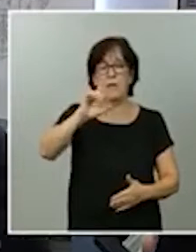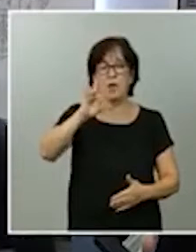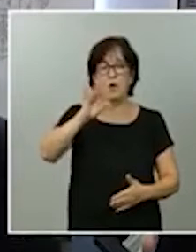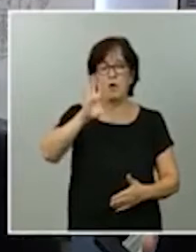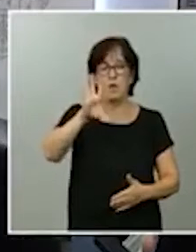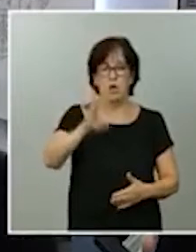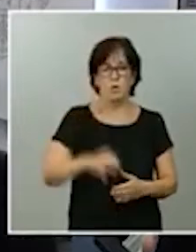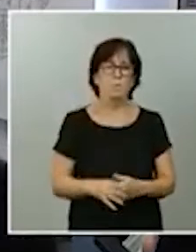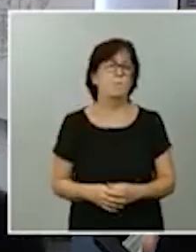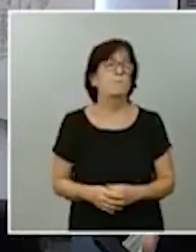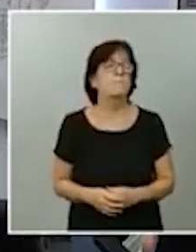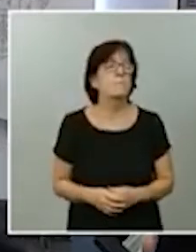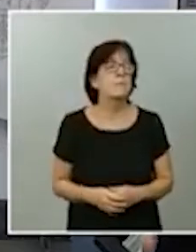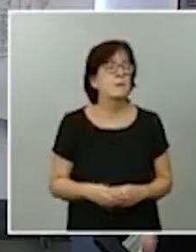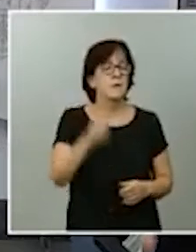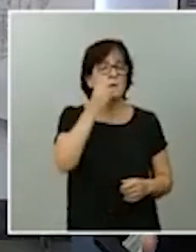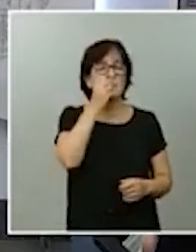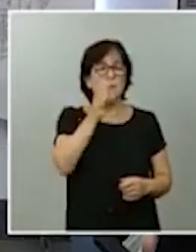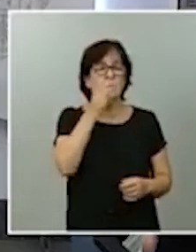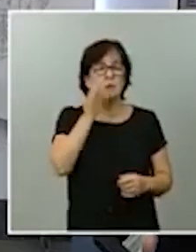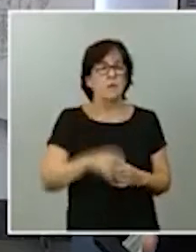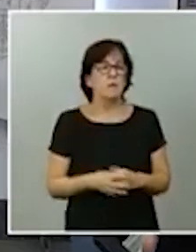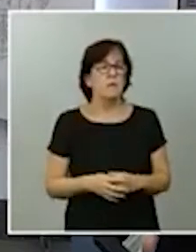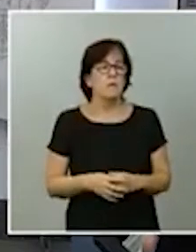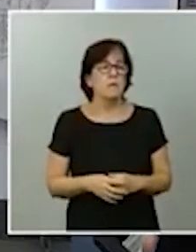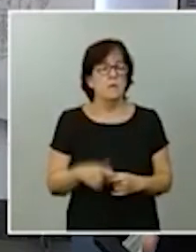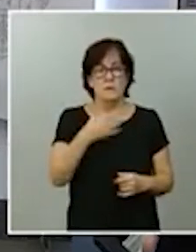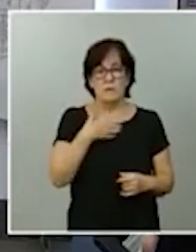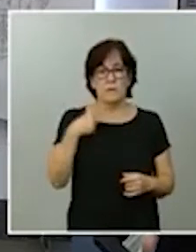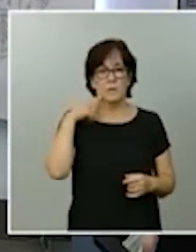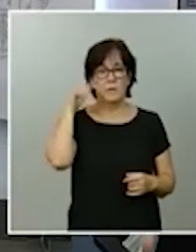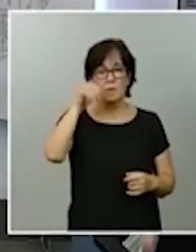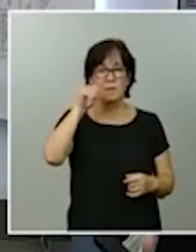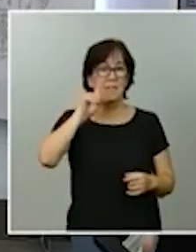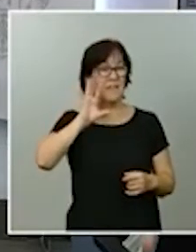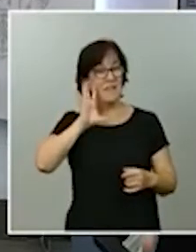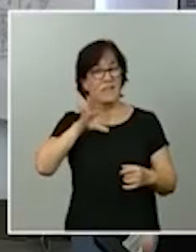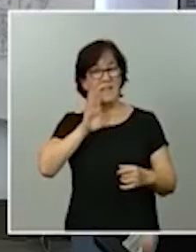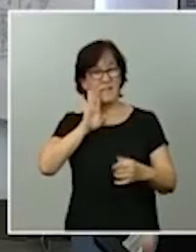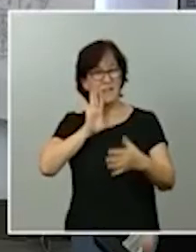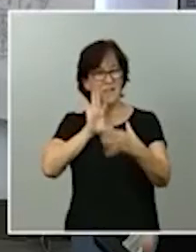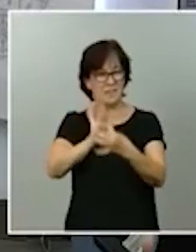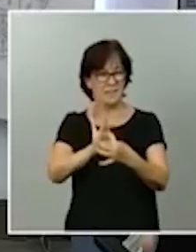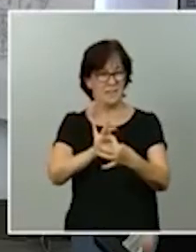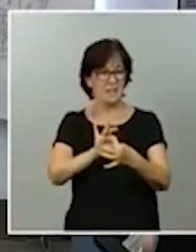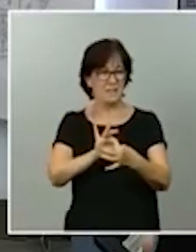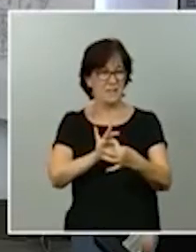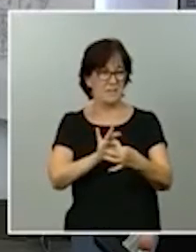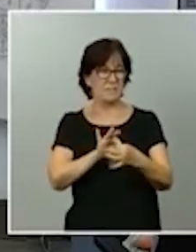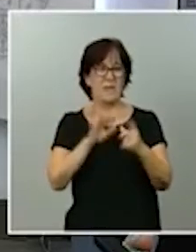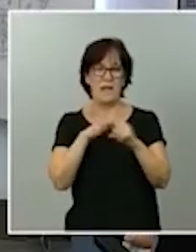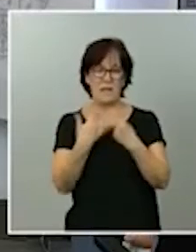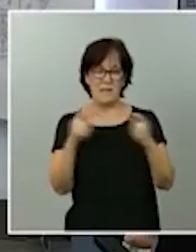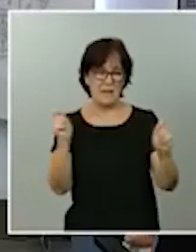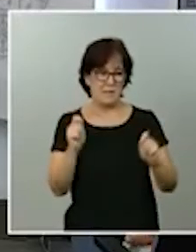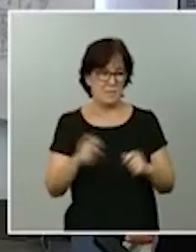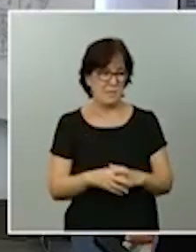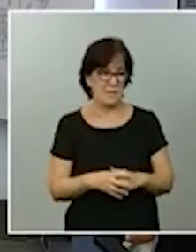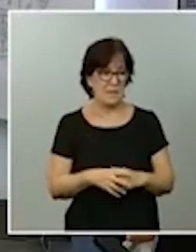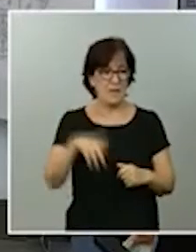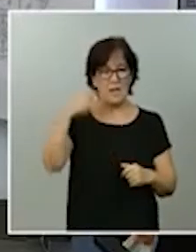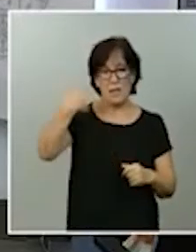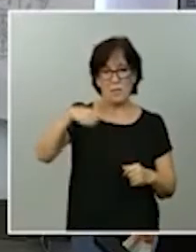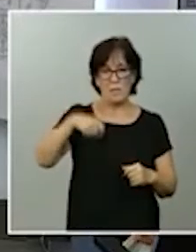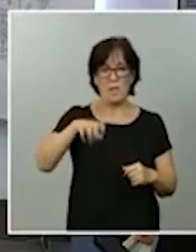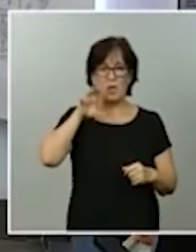Hola, buenas tardes, presidente. Yo quería preguntarle también al hilo de lo que estaba comentando del estado de alarma. La presidenta de la Comunidad de Madrid